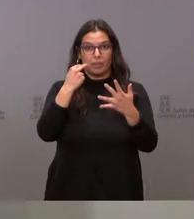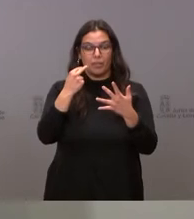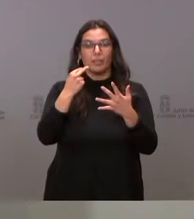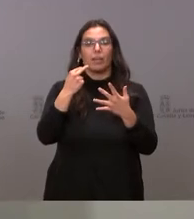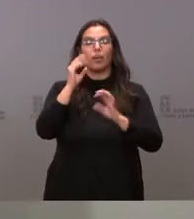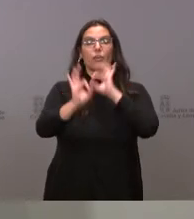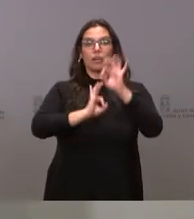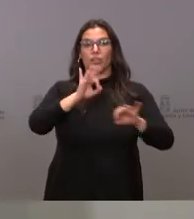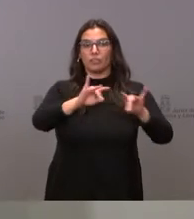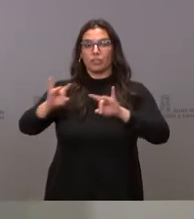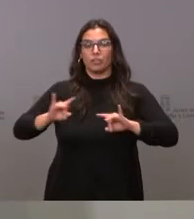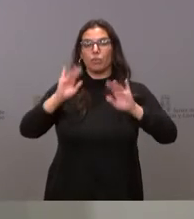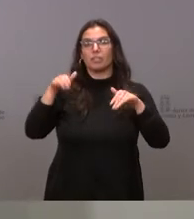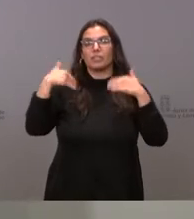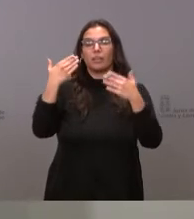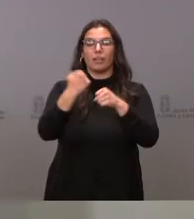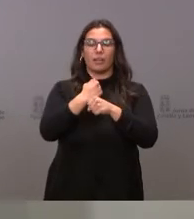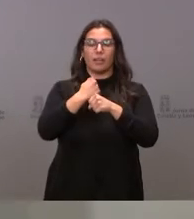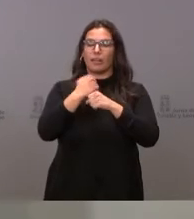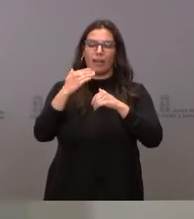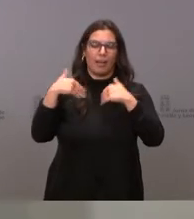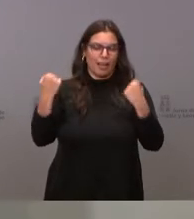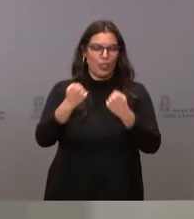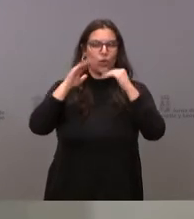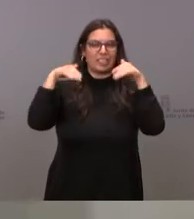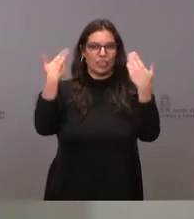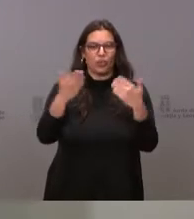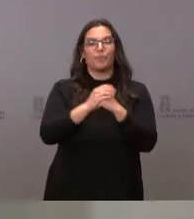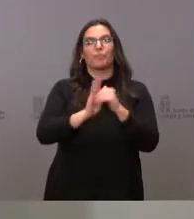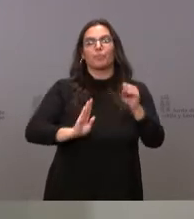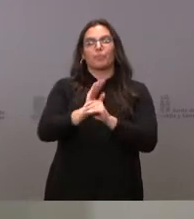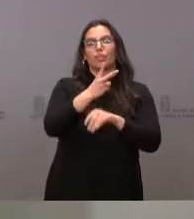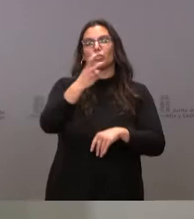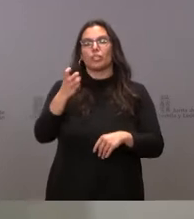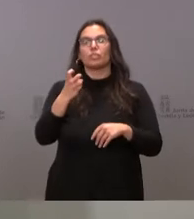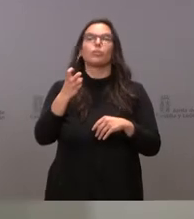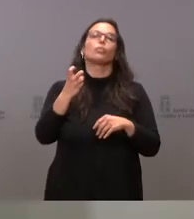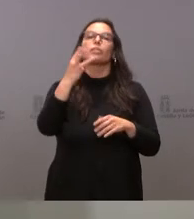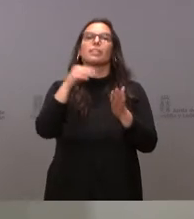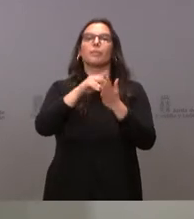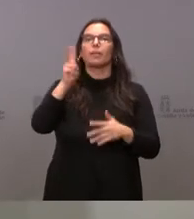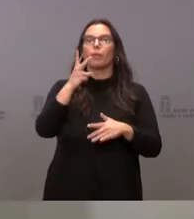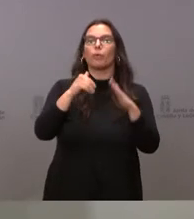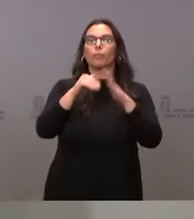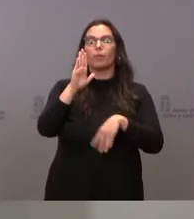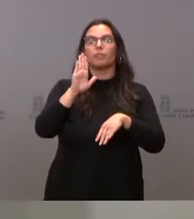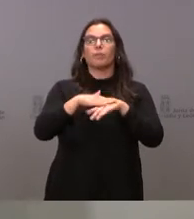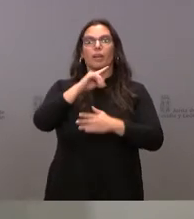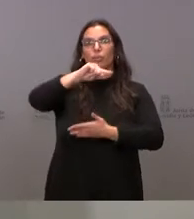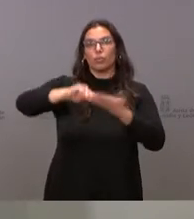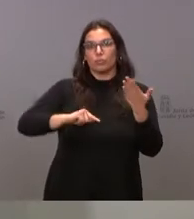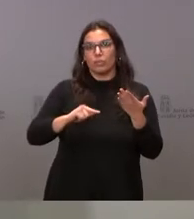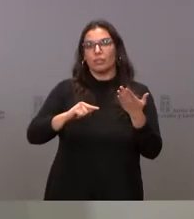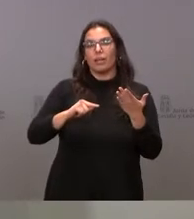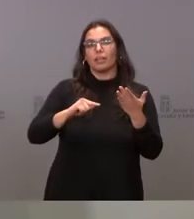Ordenación del Territorio de Acción Exterior, destina más de seiscientos treinta mil euros para la contratación de la edición